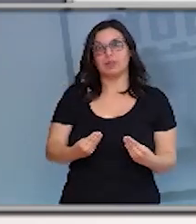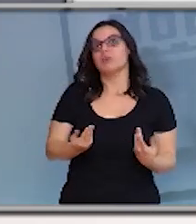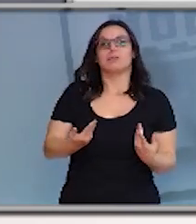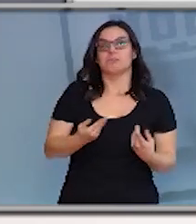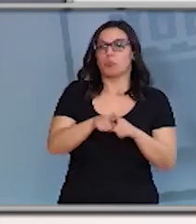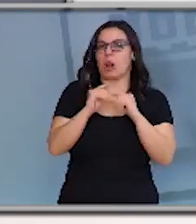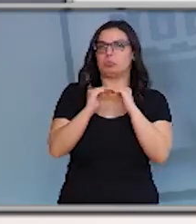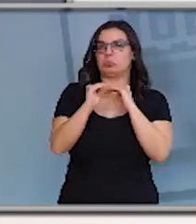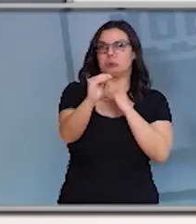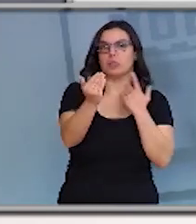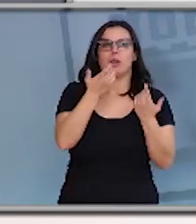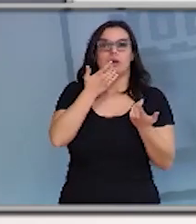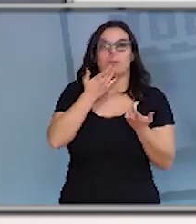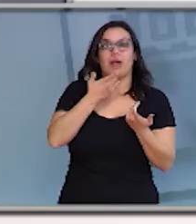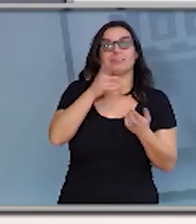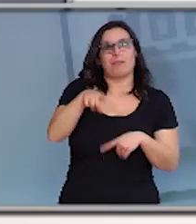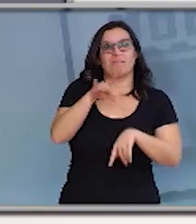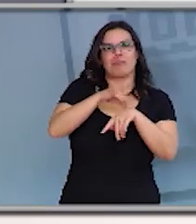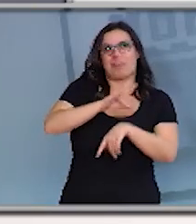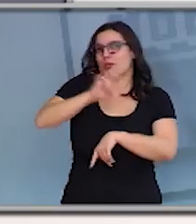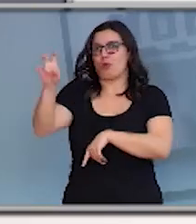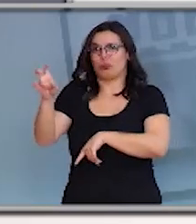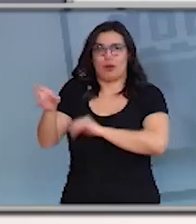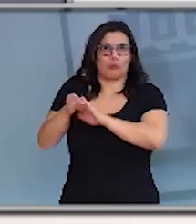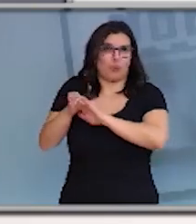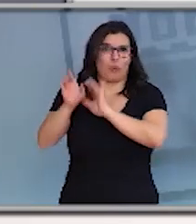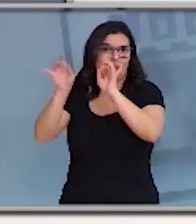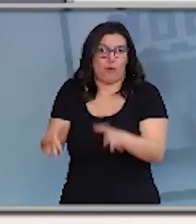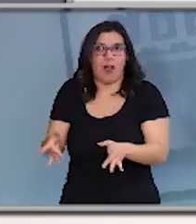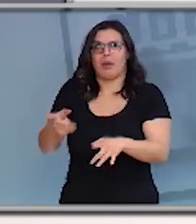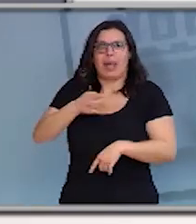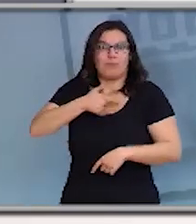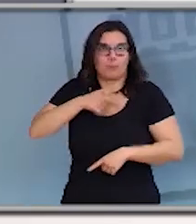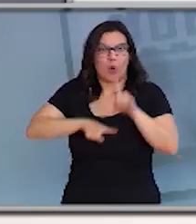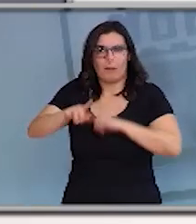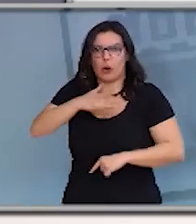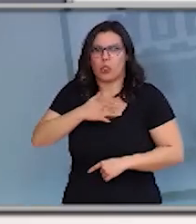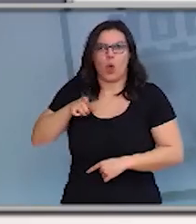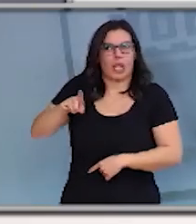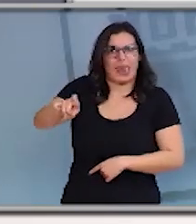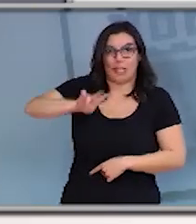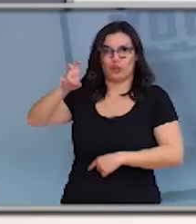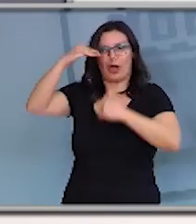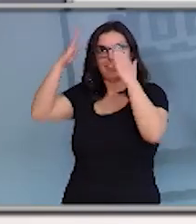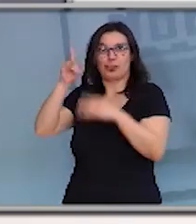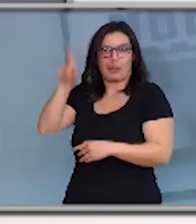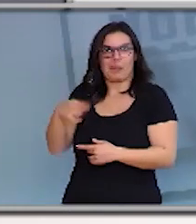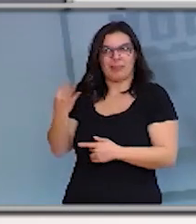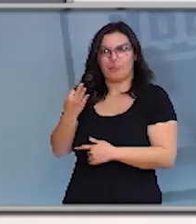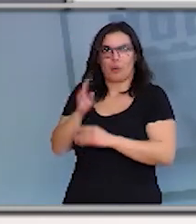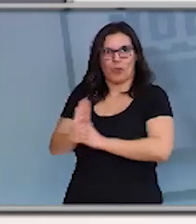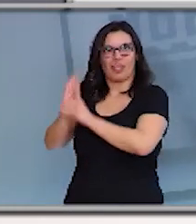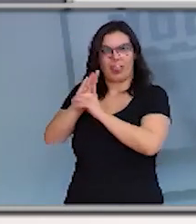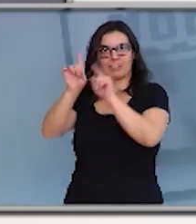mantenendo, como son as enfermedades cardiovasculares, o cáncer e outro tipo de enfermedades que seguimos, que temos que seguir